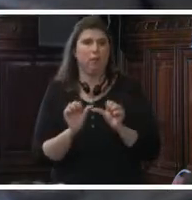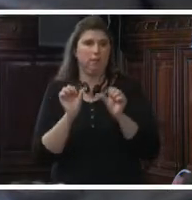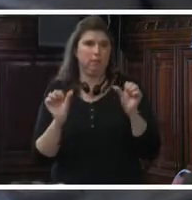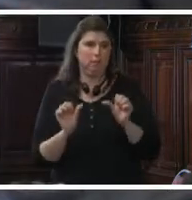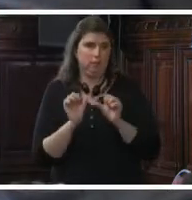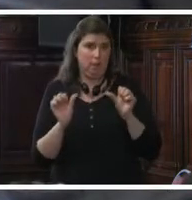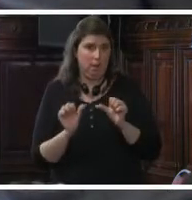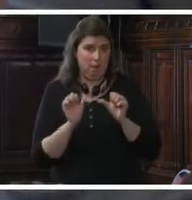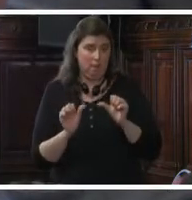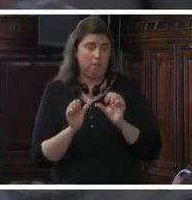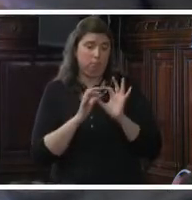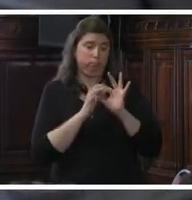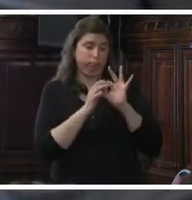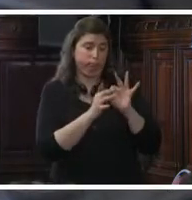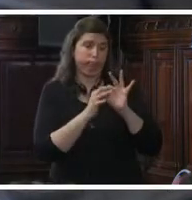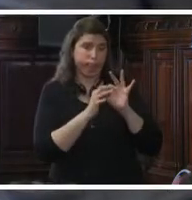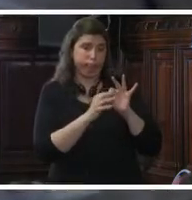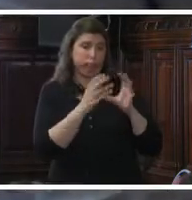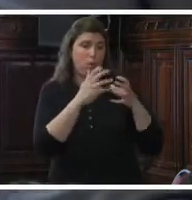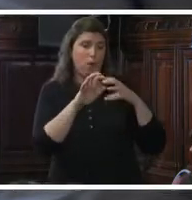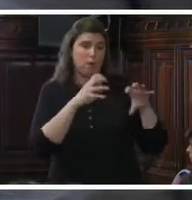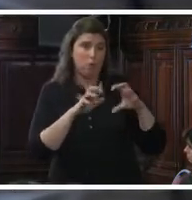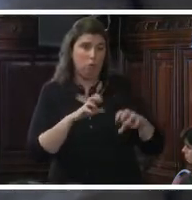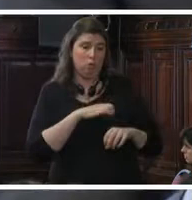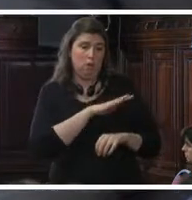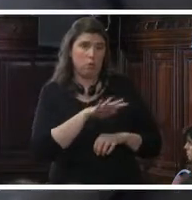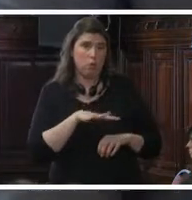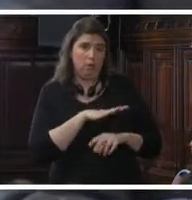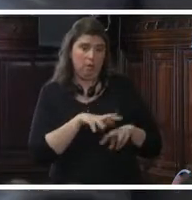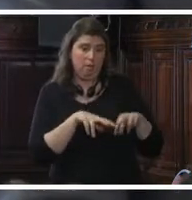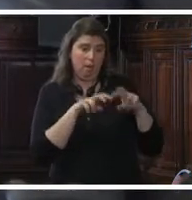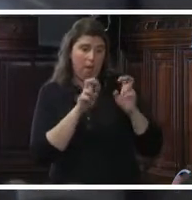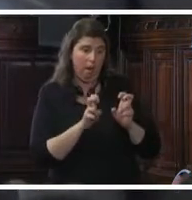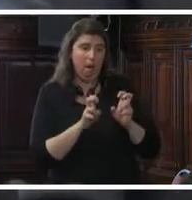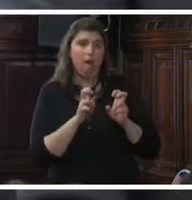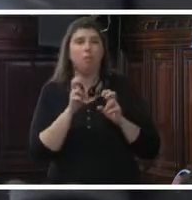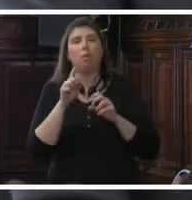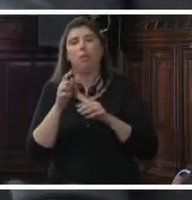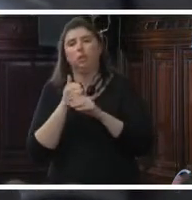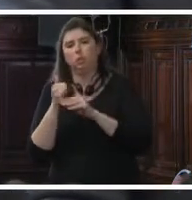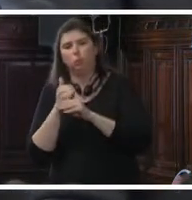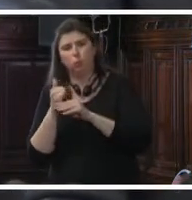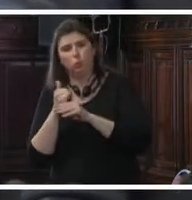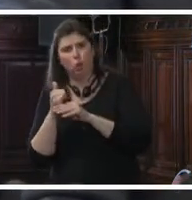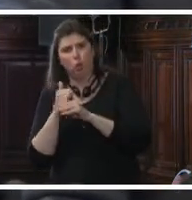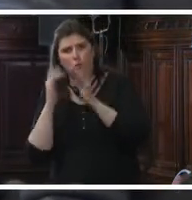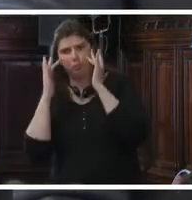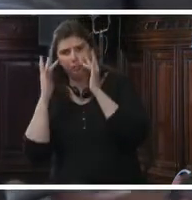las organizaciones de la sociedad civil, de la academia, de las instituciones,